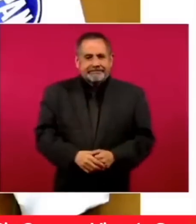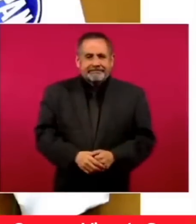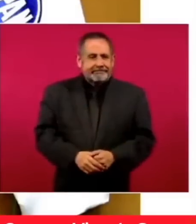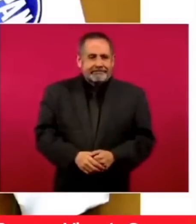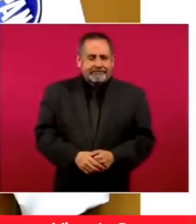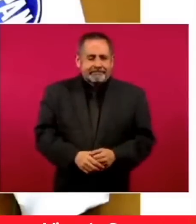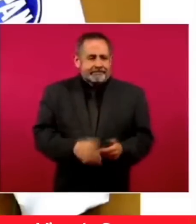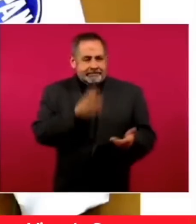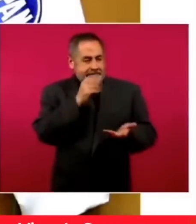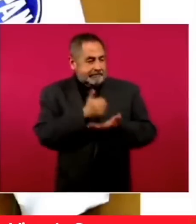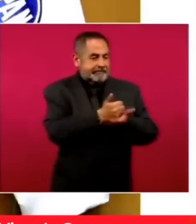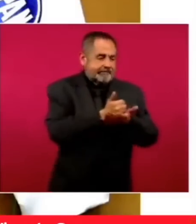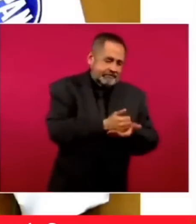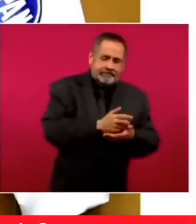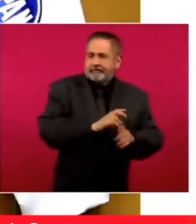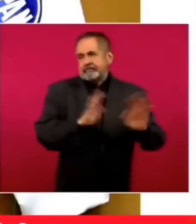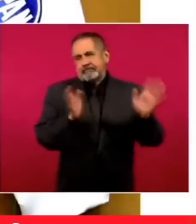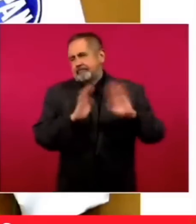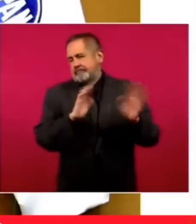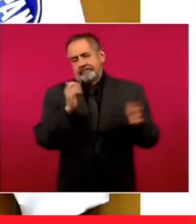ya más no puede uno hacer por ellos.